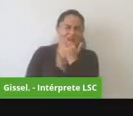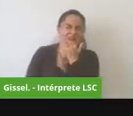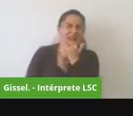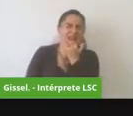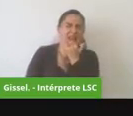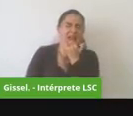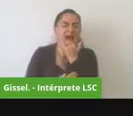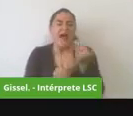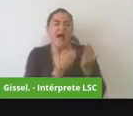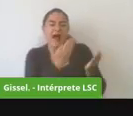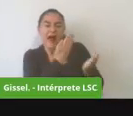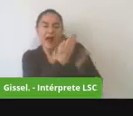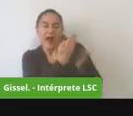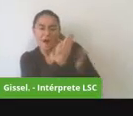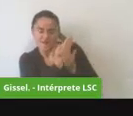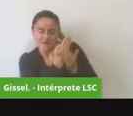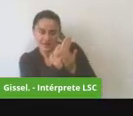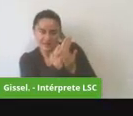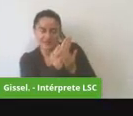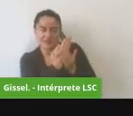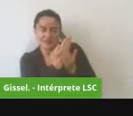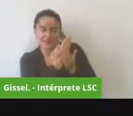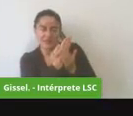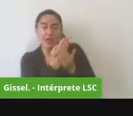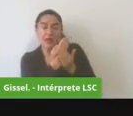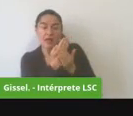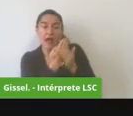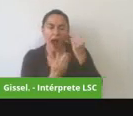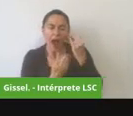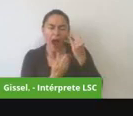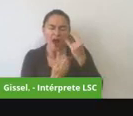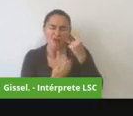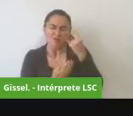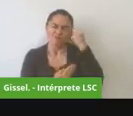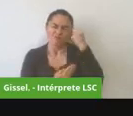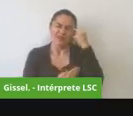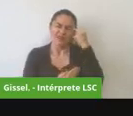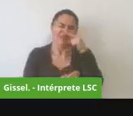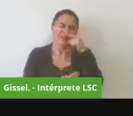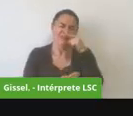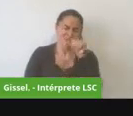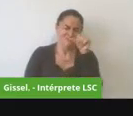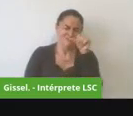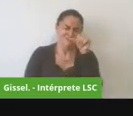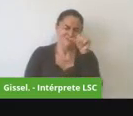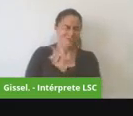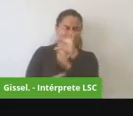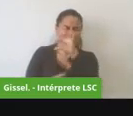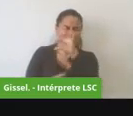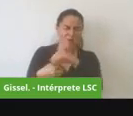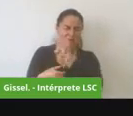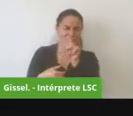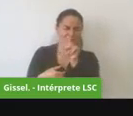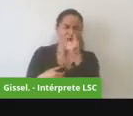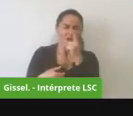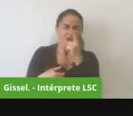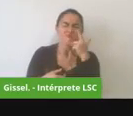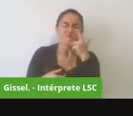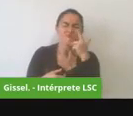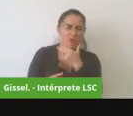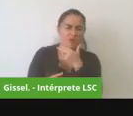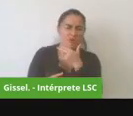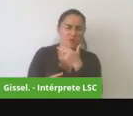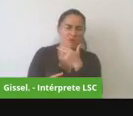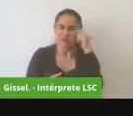del proceso electoral y la seguridad del proceso electoral ese es el objetivo entonces con el apoyo de los ciudadanos